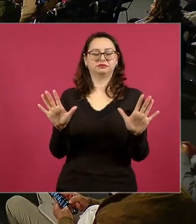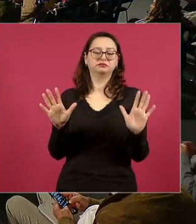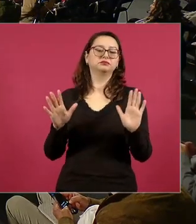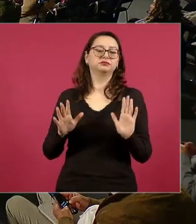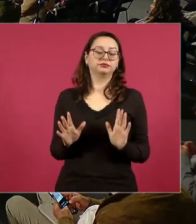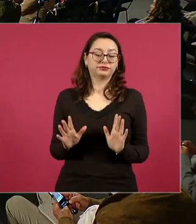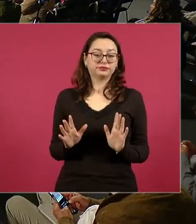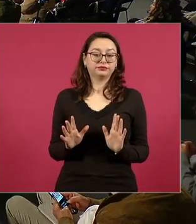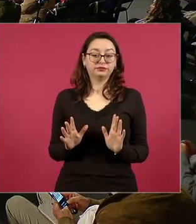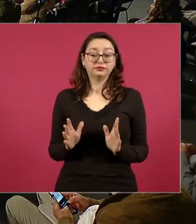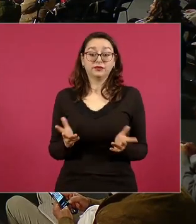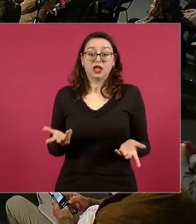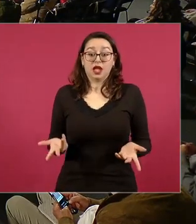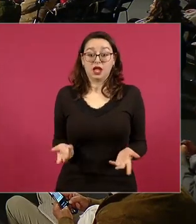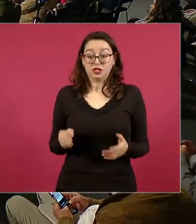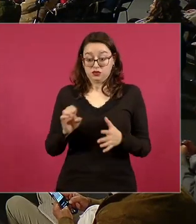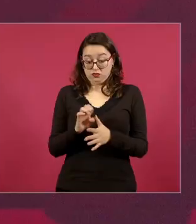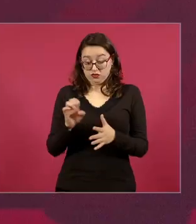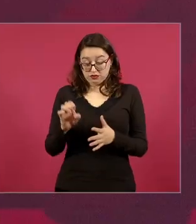vemos no es cierto